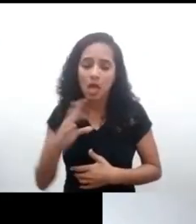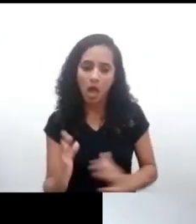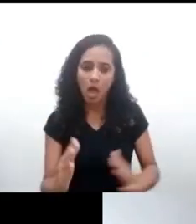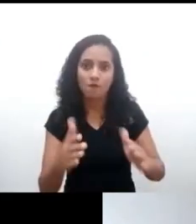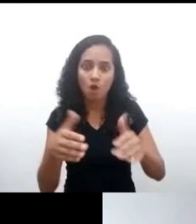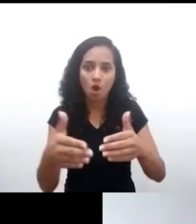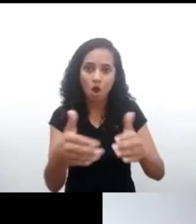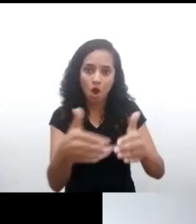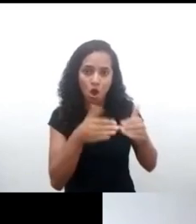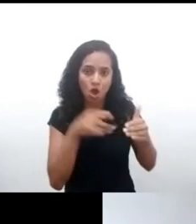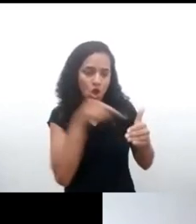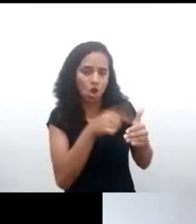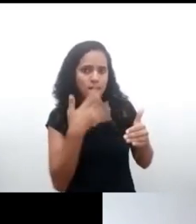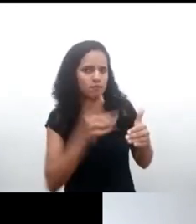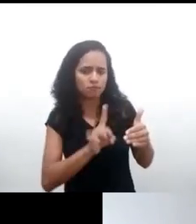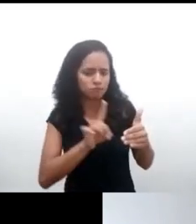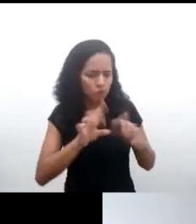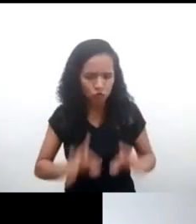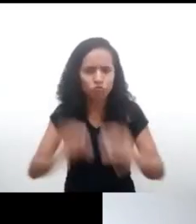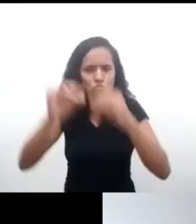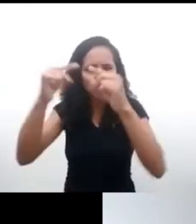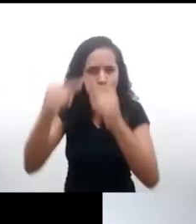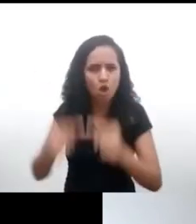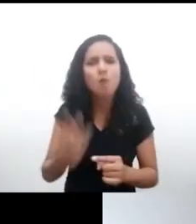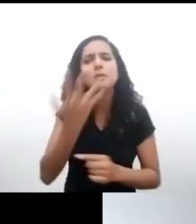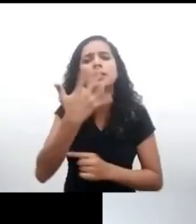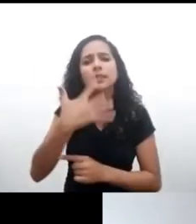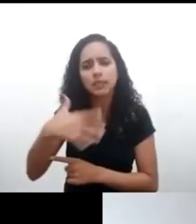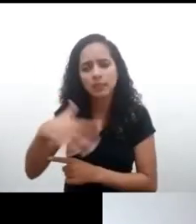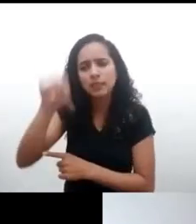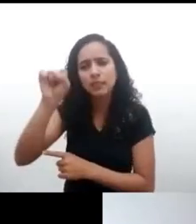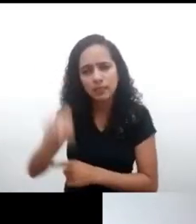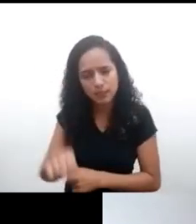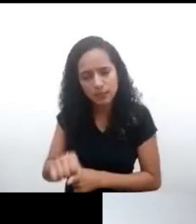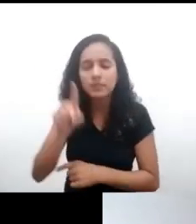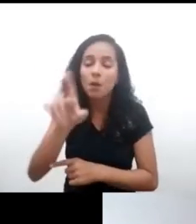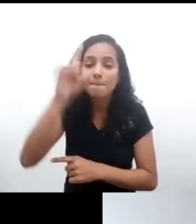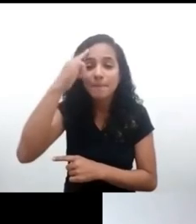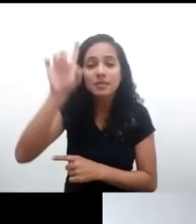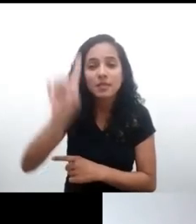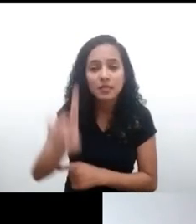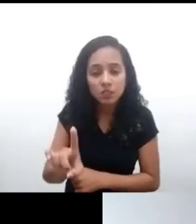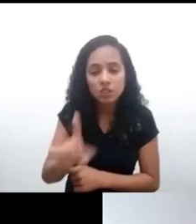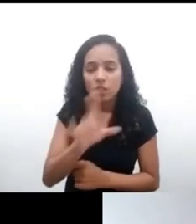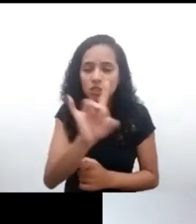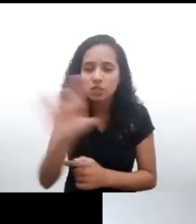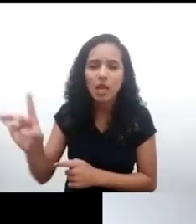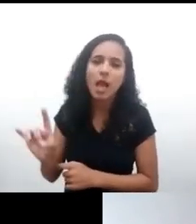en este documento, el pensar los derechos de los niños, las libertades civiles, en entornos digitales, tiene